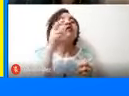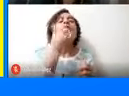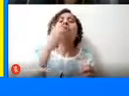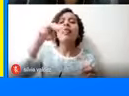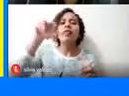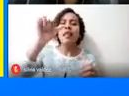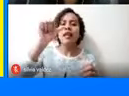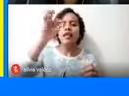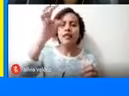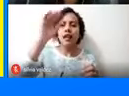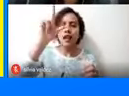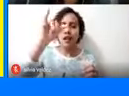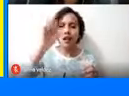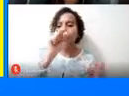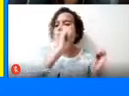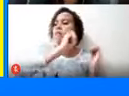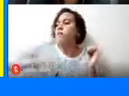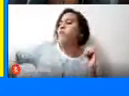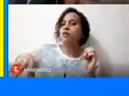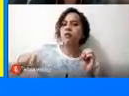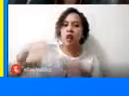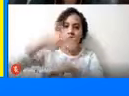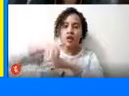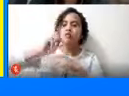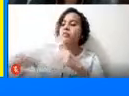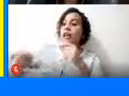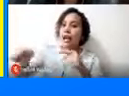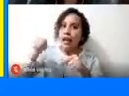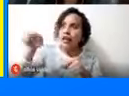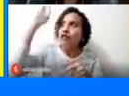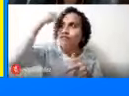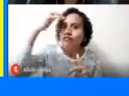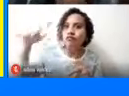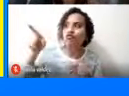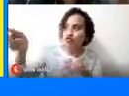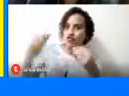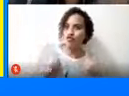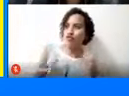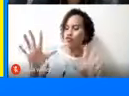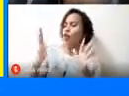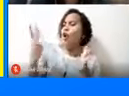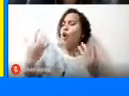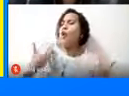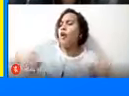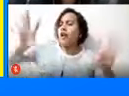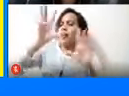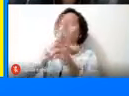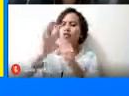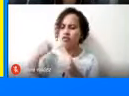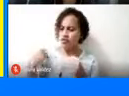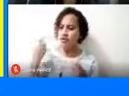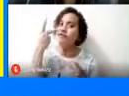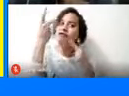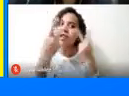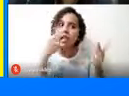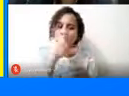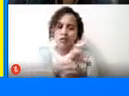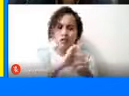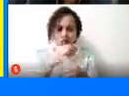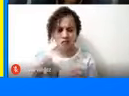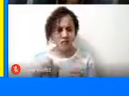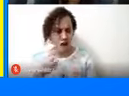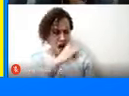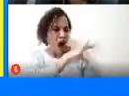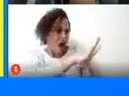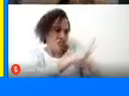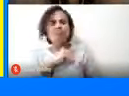bota un papel y pues Natalia es carpagenera o de cualquier otra ciudad y yo estoy visitando esta ciudad, pues yo también